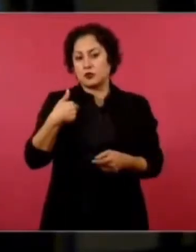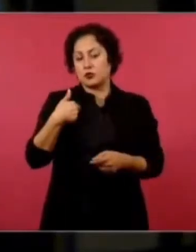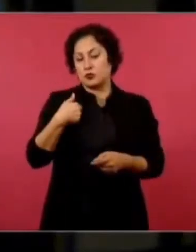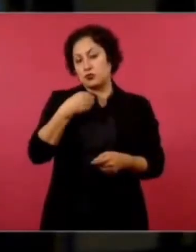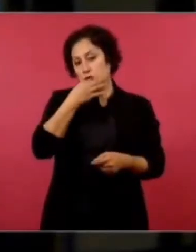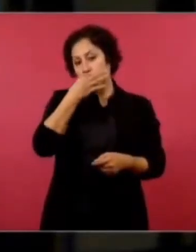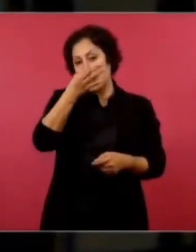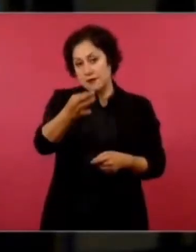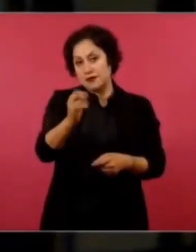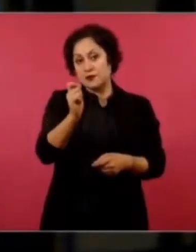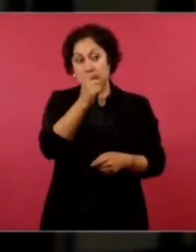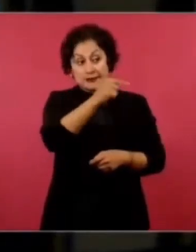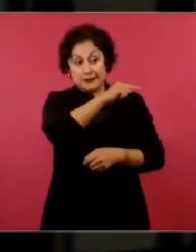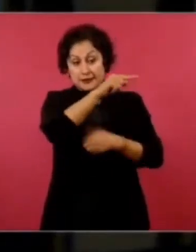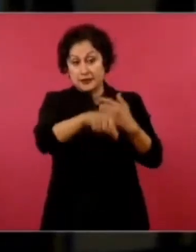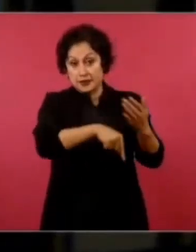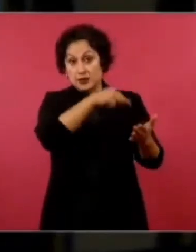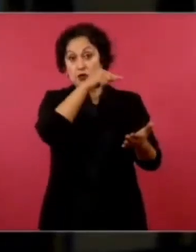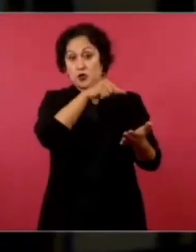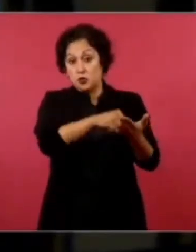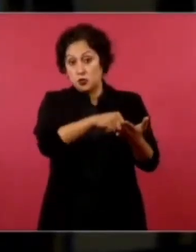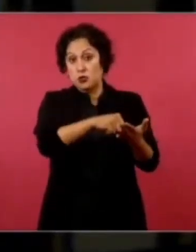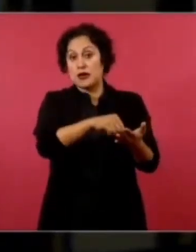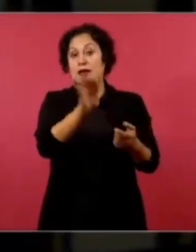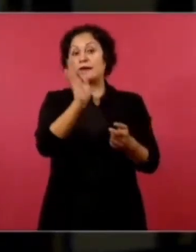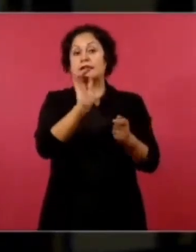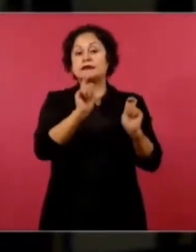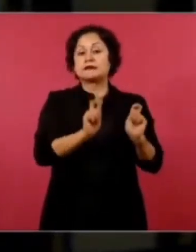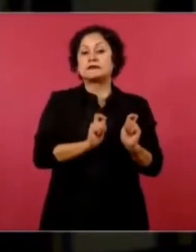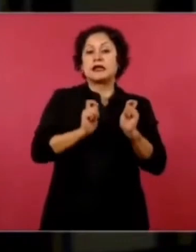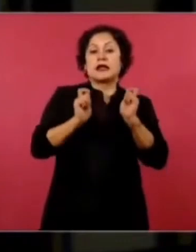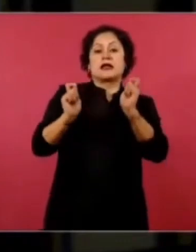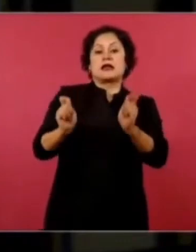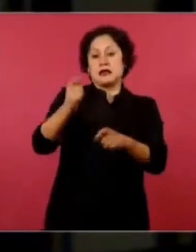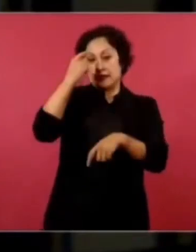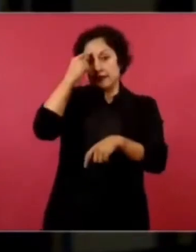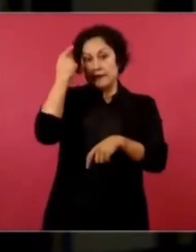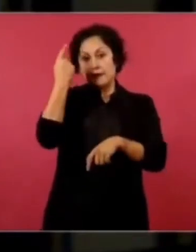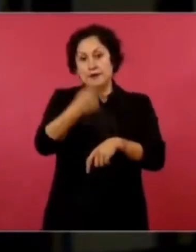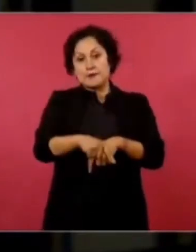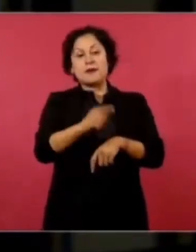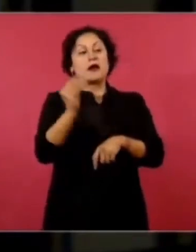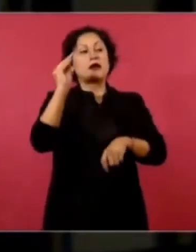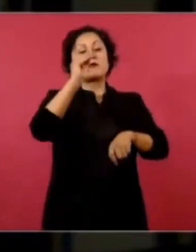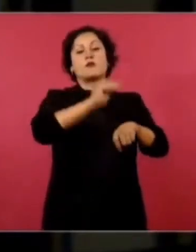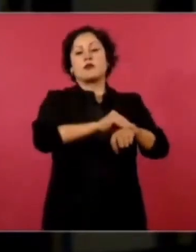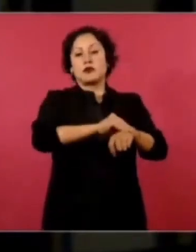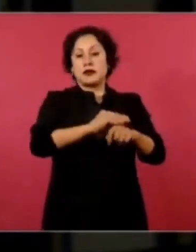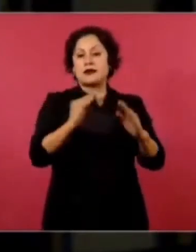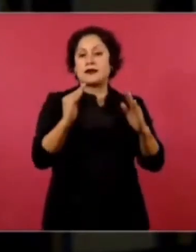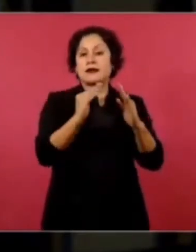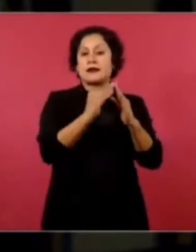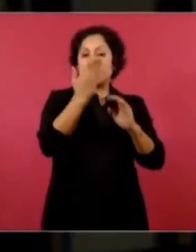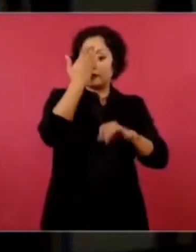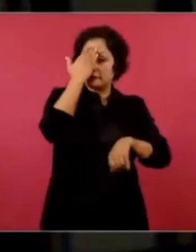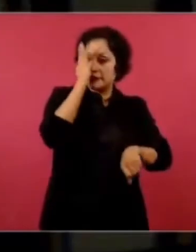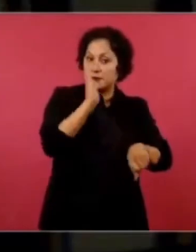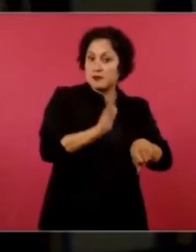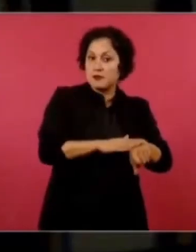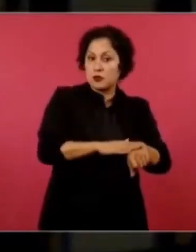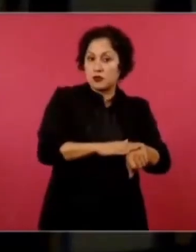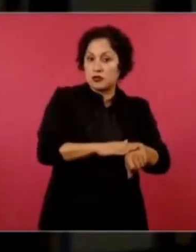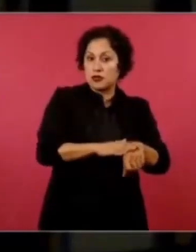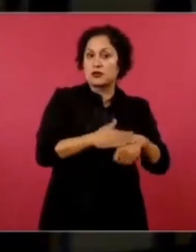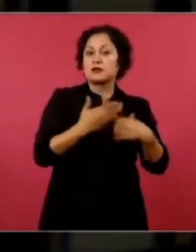se pudieran estar cediendo para esta casa de la memoria y la respuesta